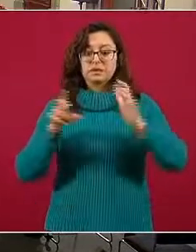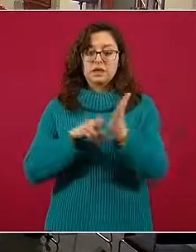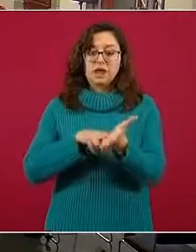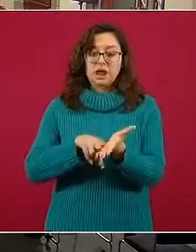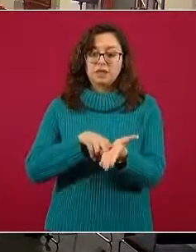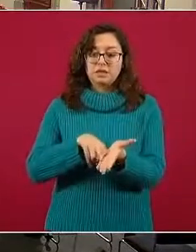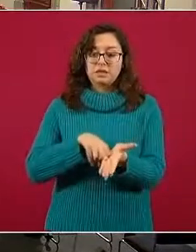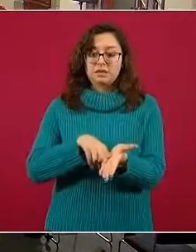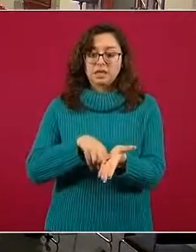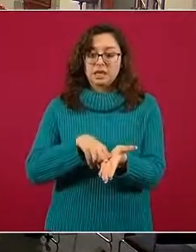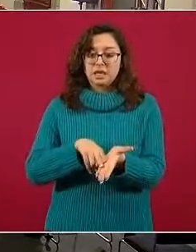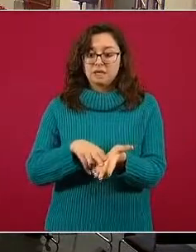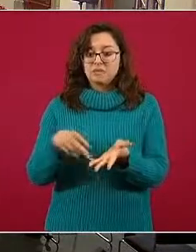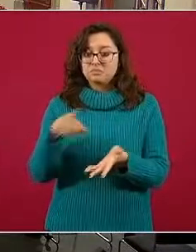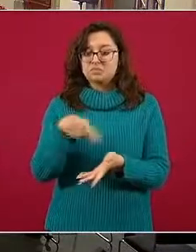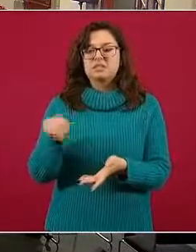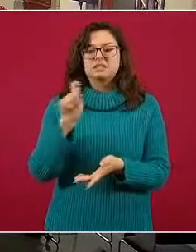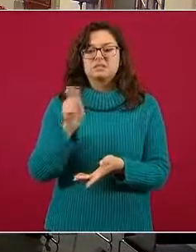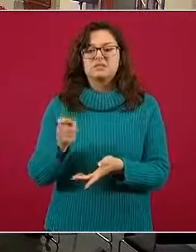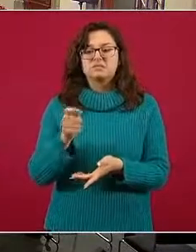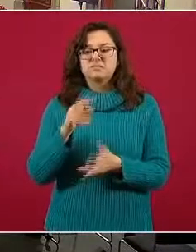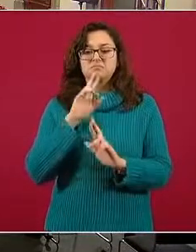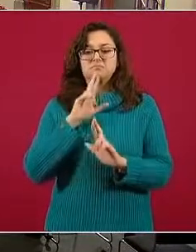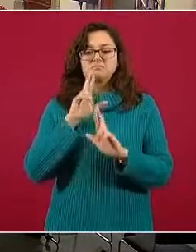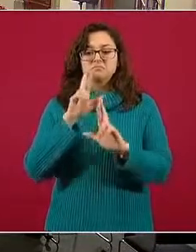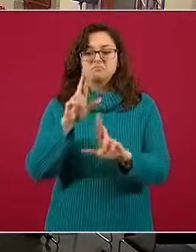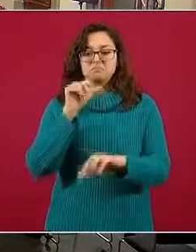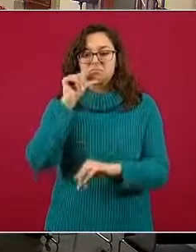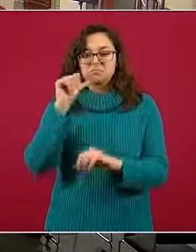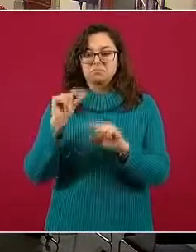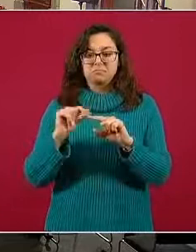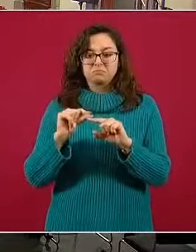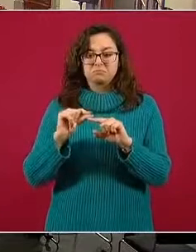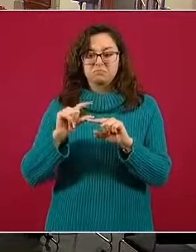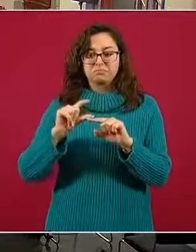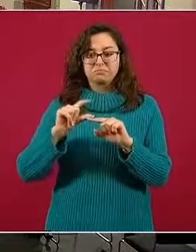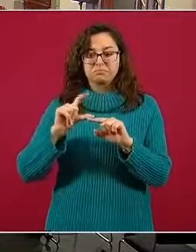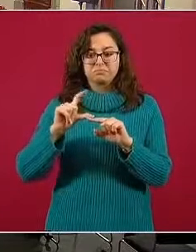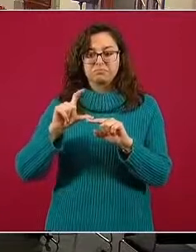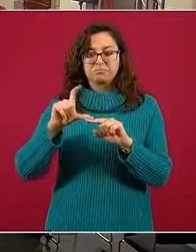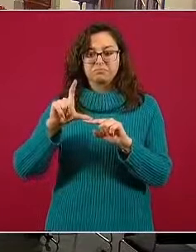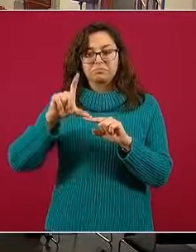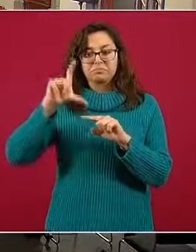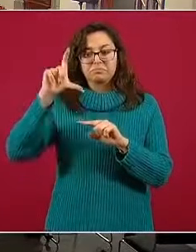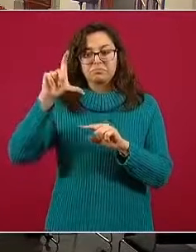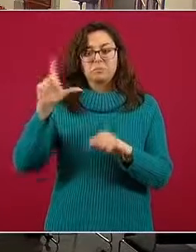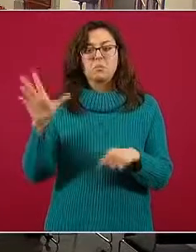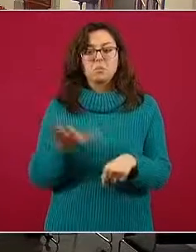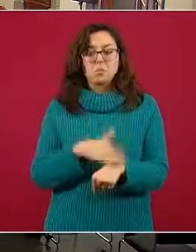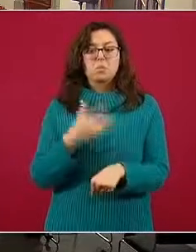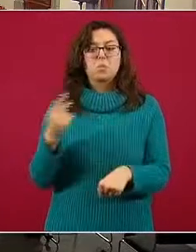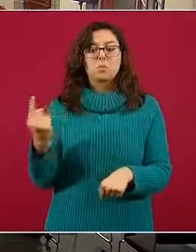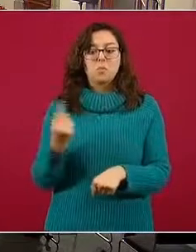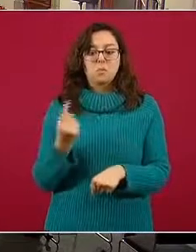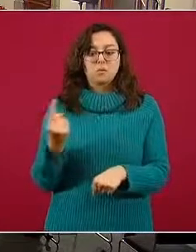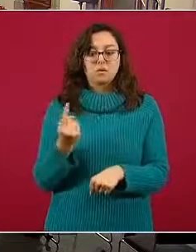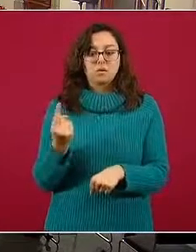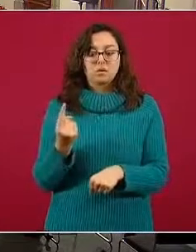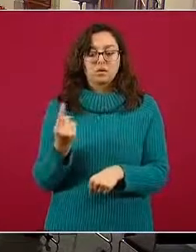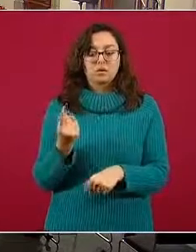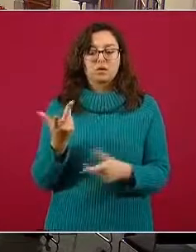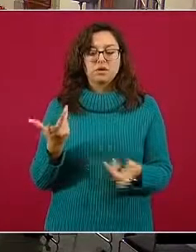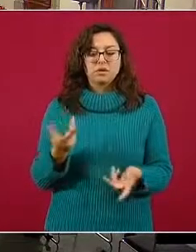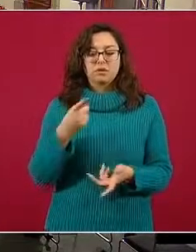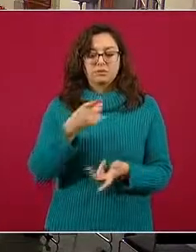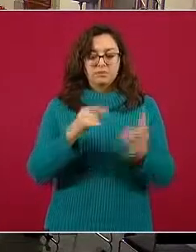sospechosos sin posibilidad de resultado había crecido de forma muy importante, era porque los